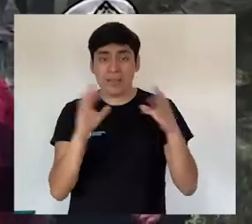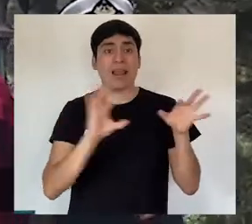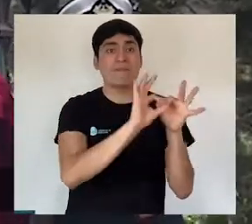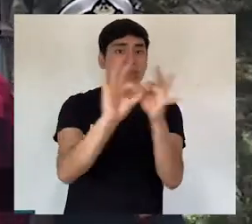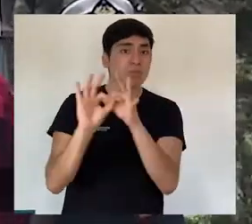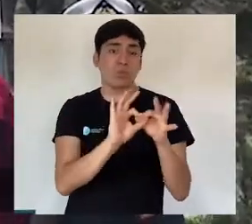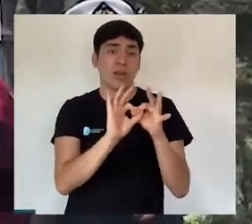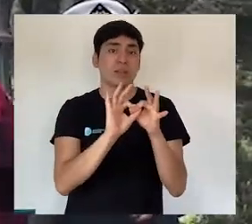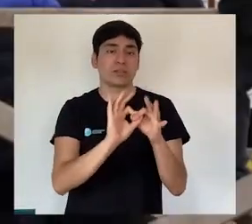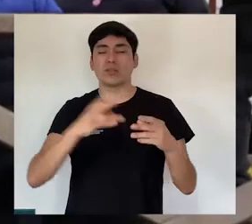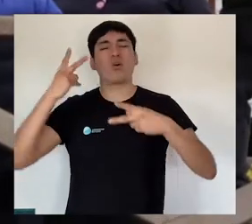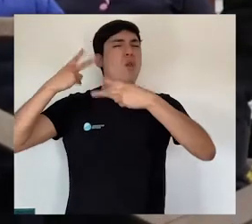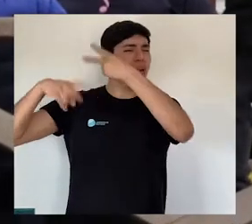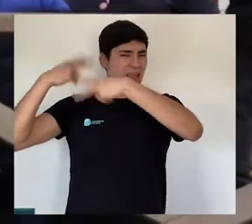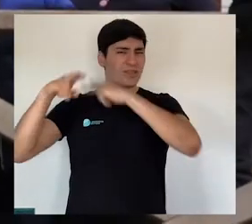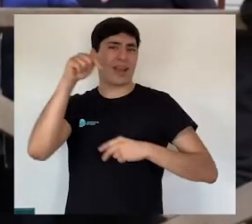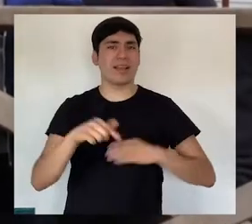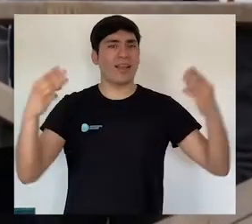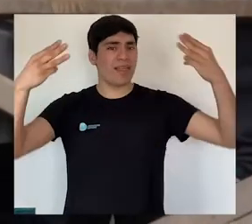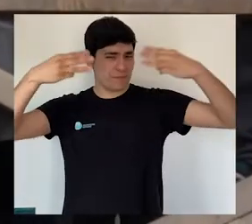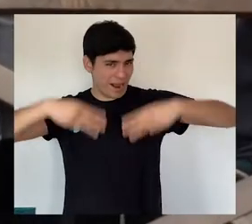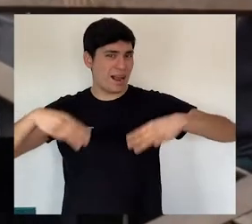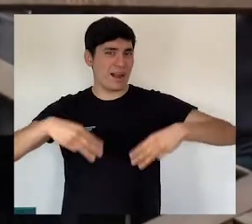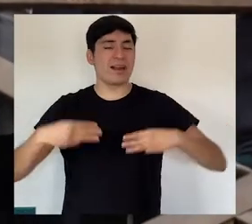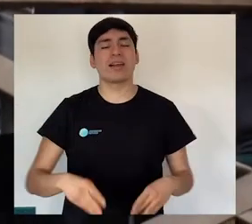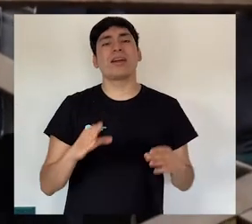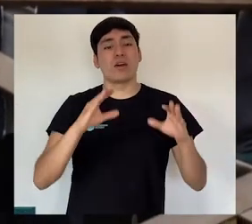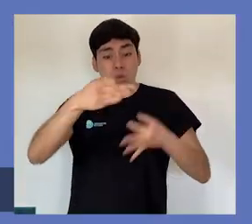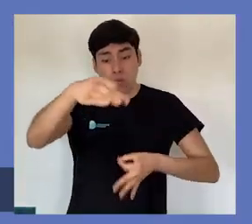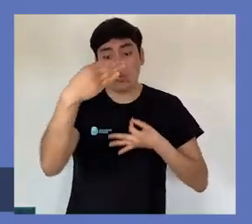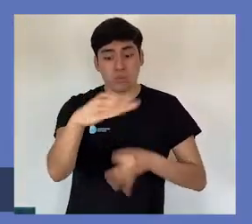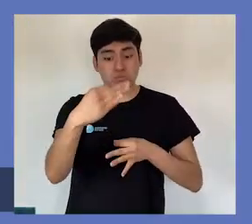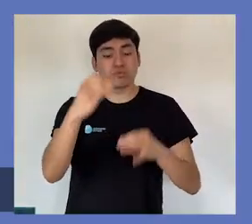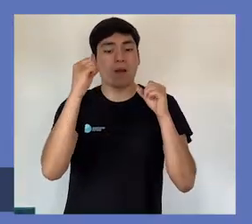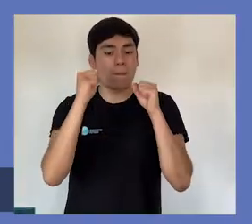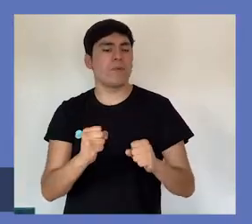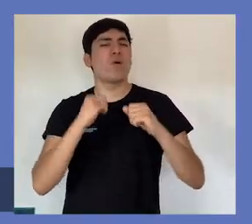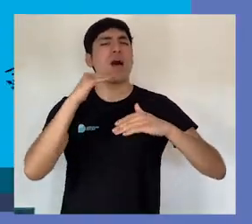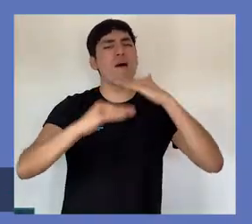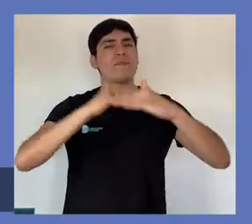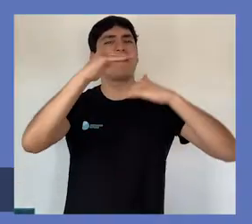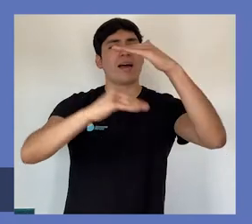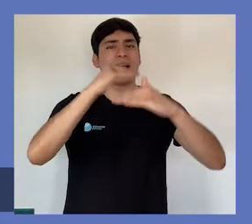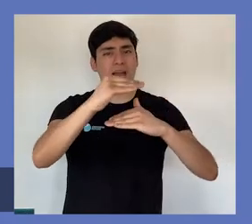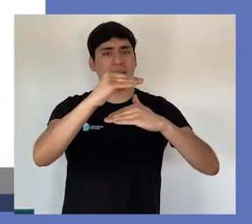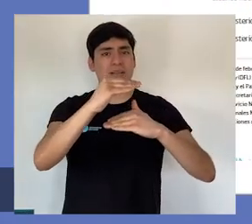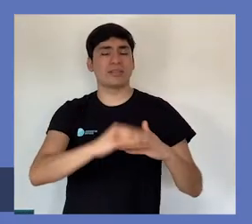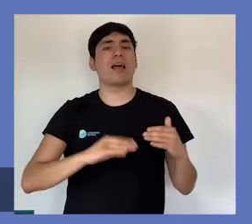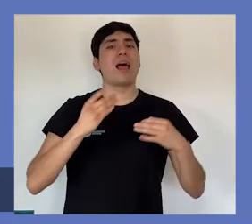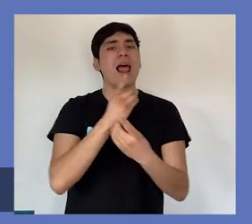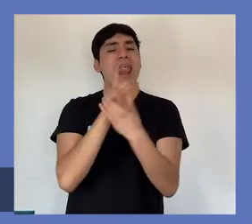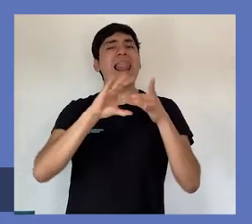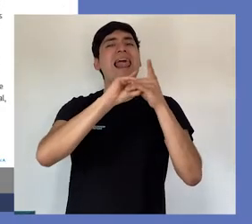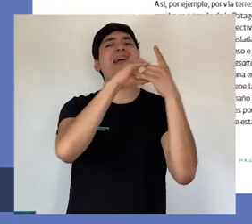de la creación literaria con las tradiciones e historias de la región. Es un instrumento que nos permitirá avanzar en la democratización